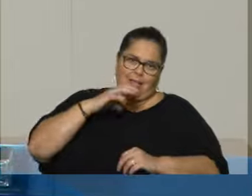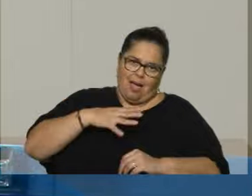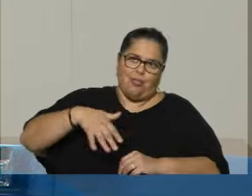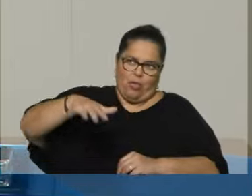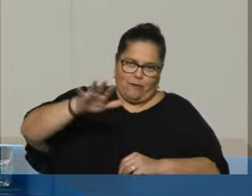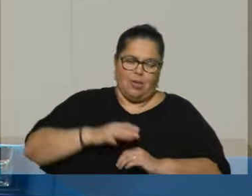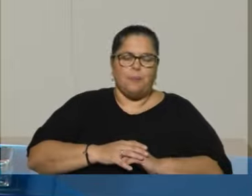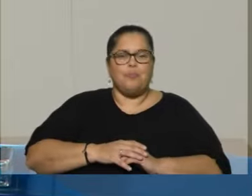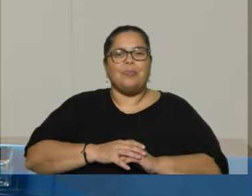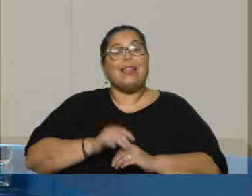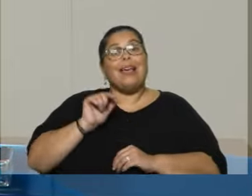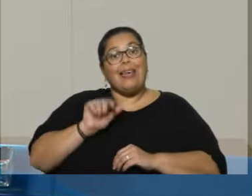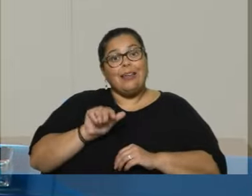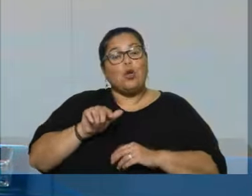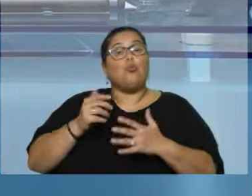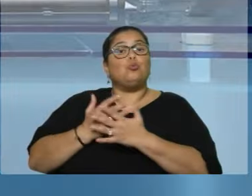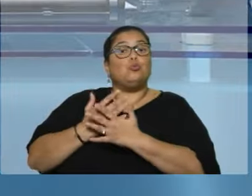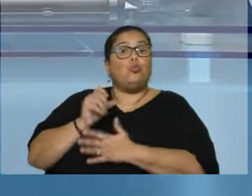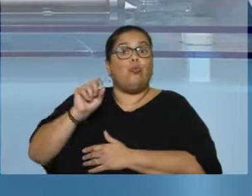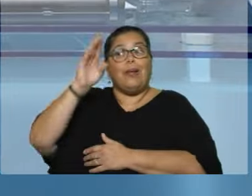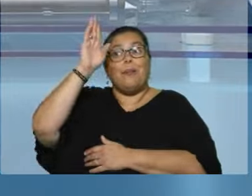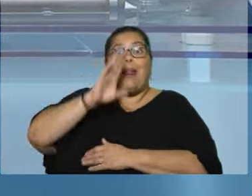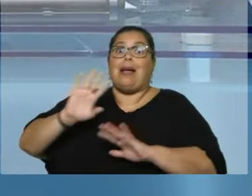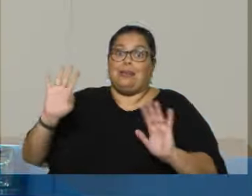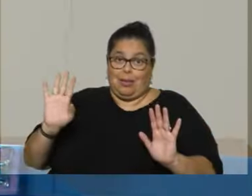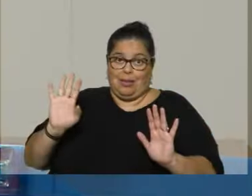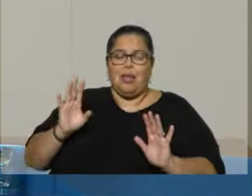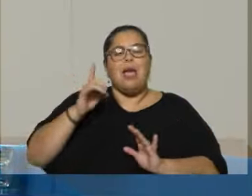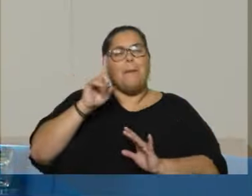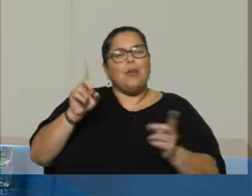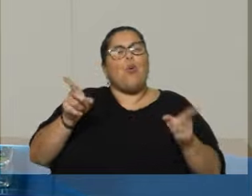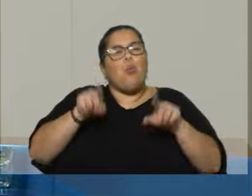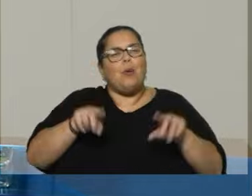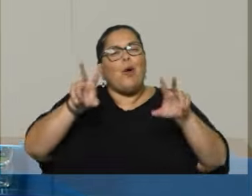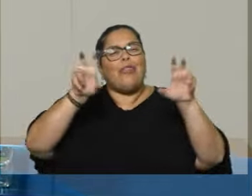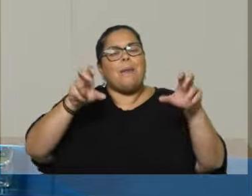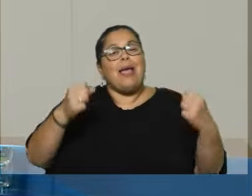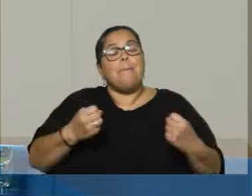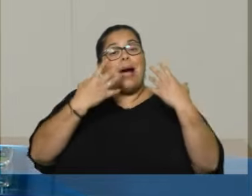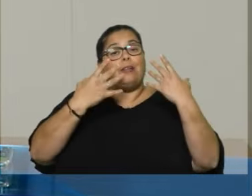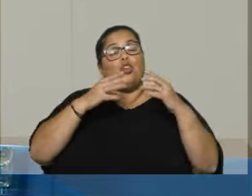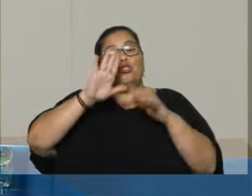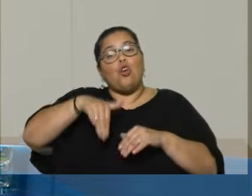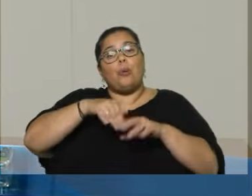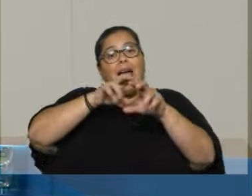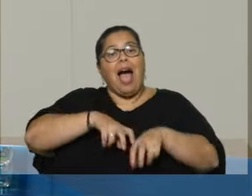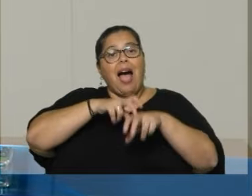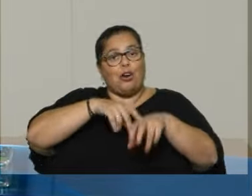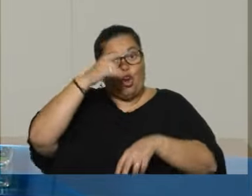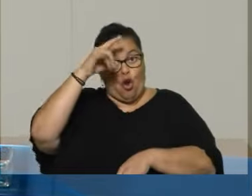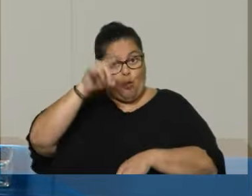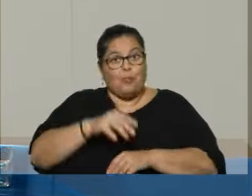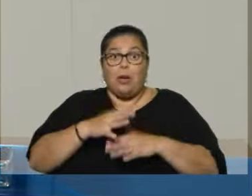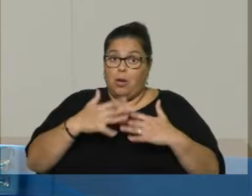Eso cómo afecta al propio Brasil. Claro. Y el impacto en el agro, quiero volver a eso porque es muy fuerte. Tengo algunos números que me pasaron hoy acá que no están en